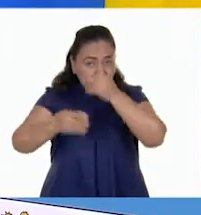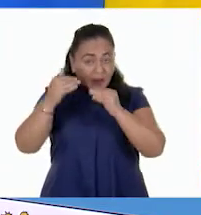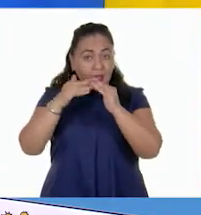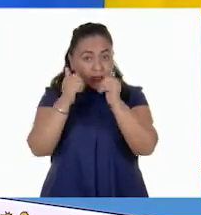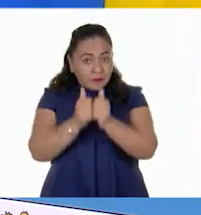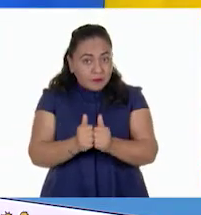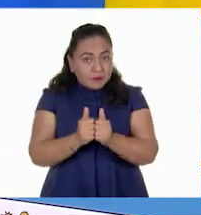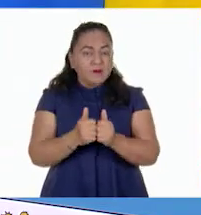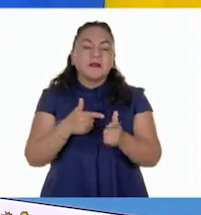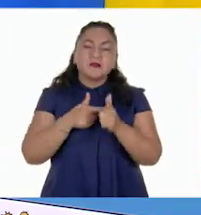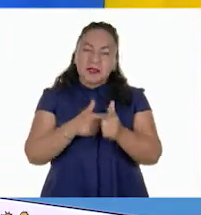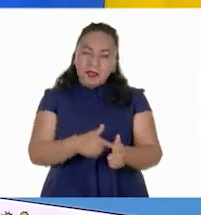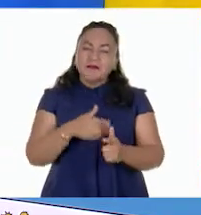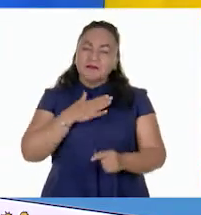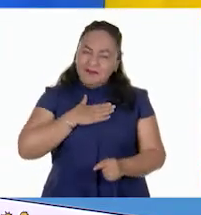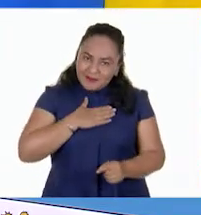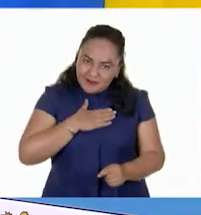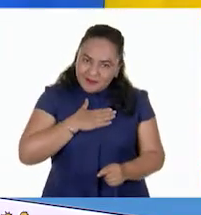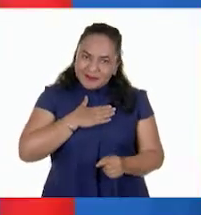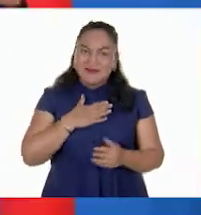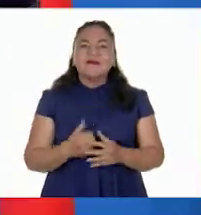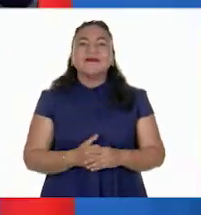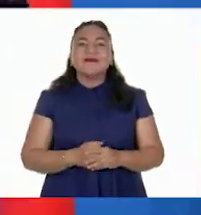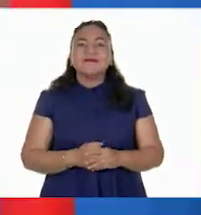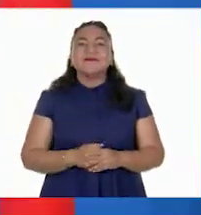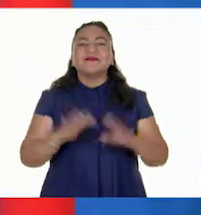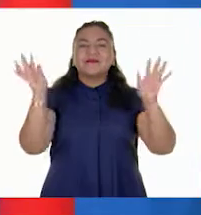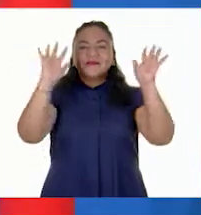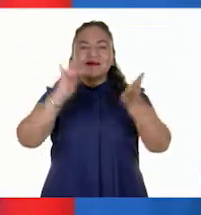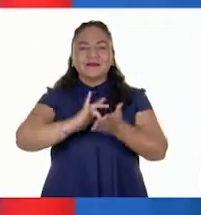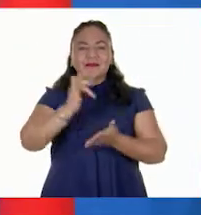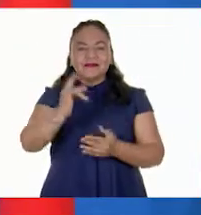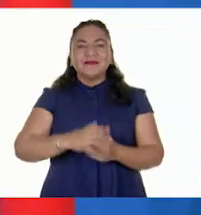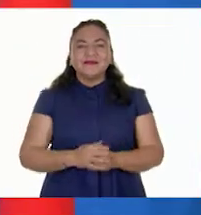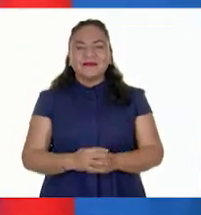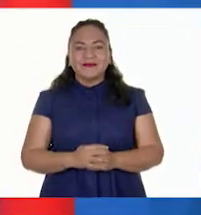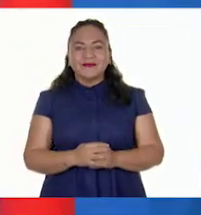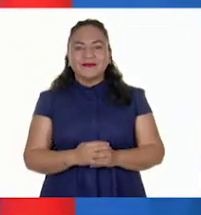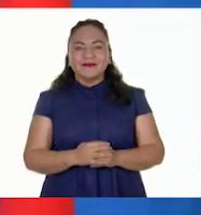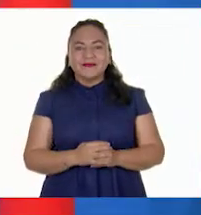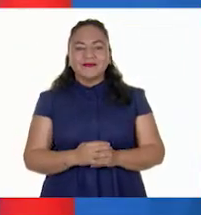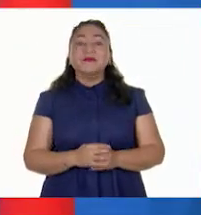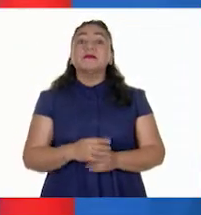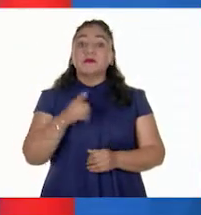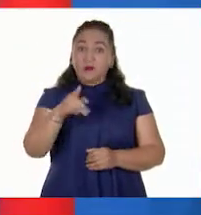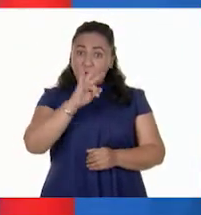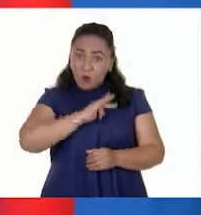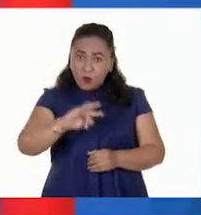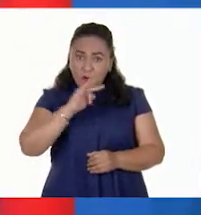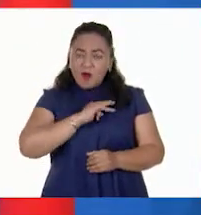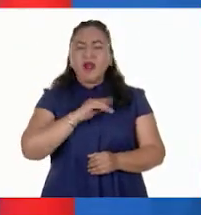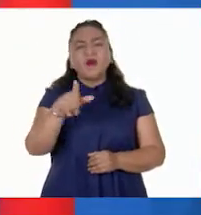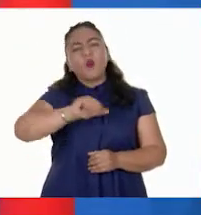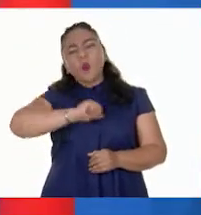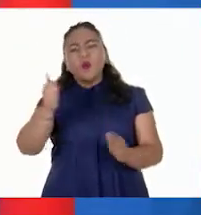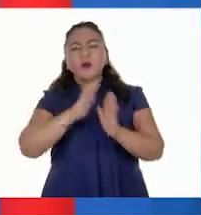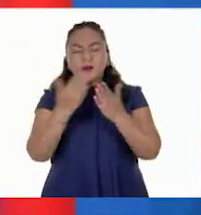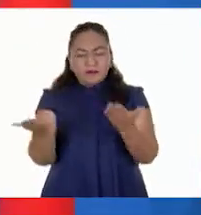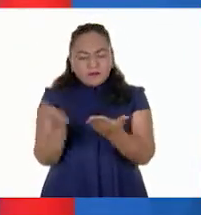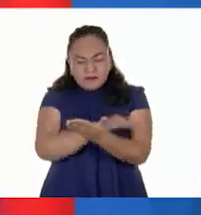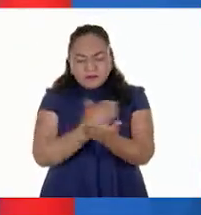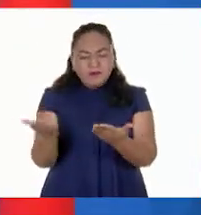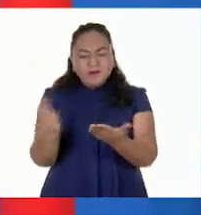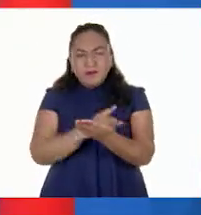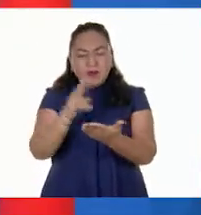seguimos en contacto. Muchas gracias. Si te es posible consulta otros libros y